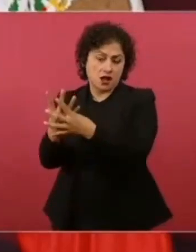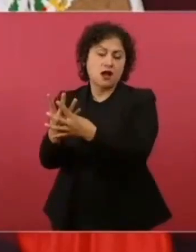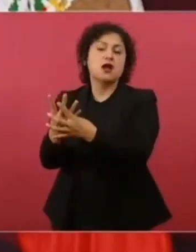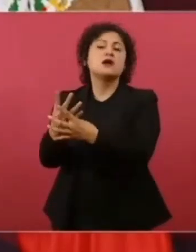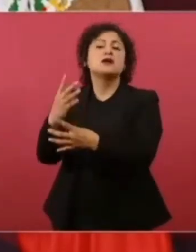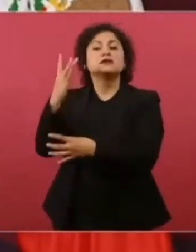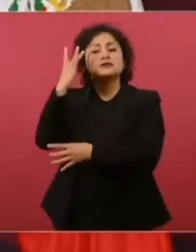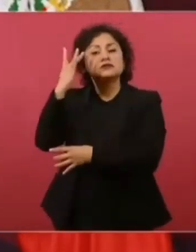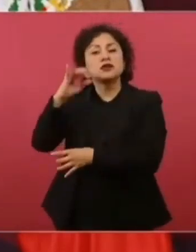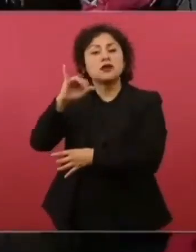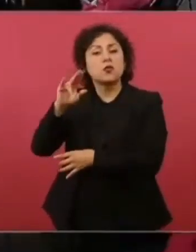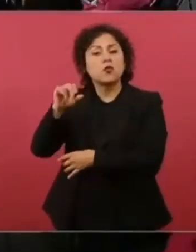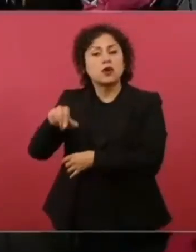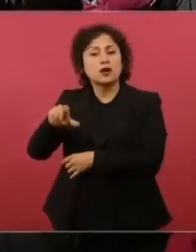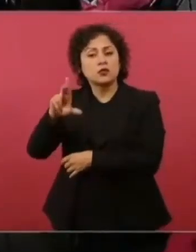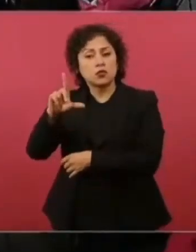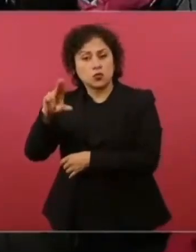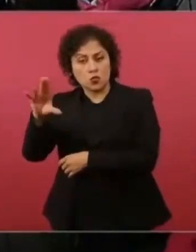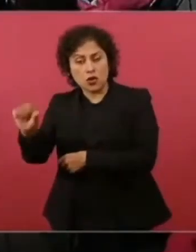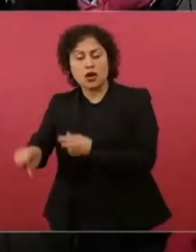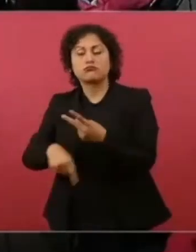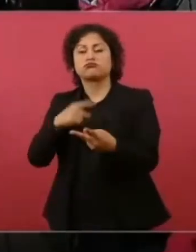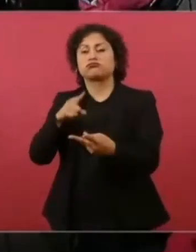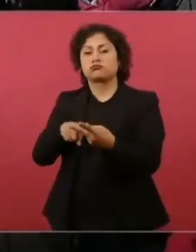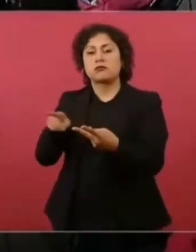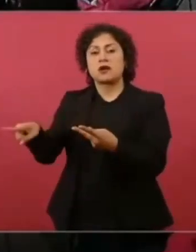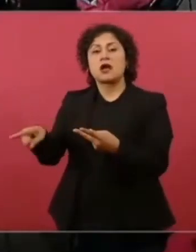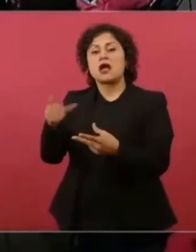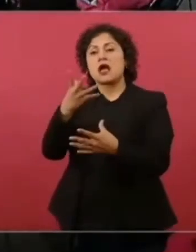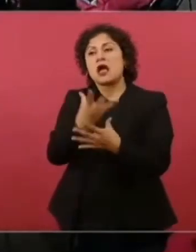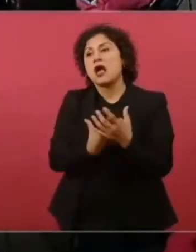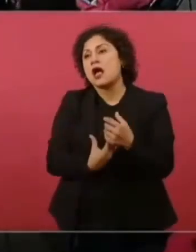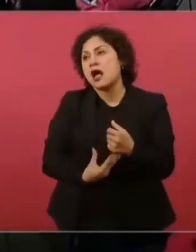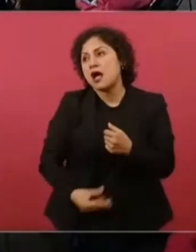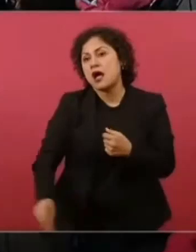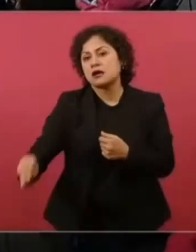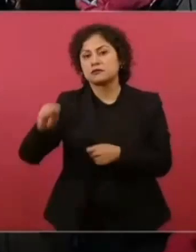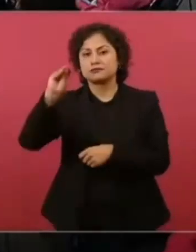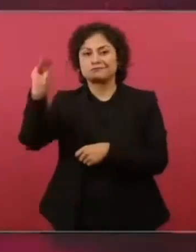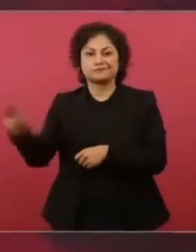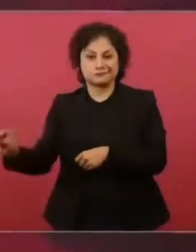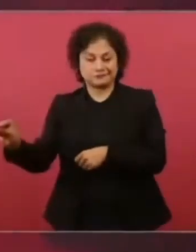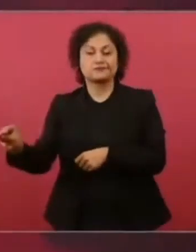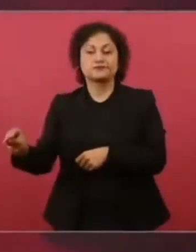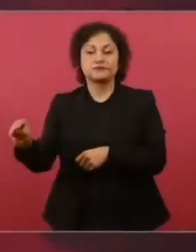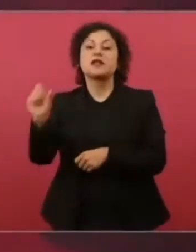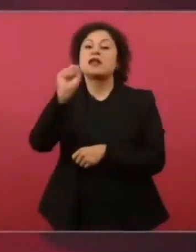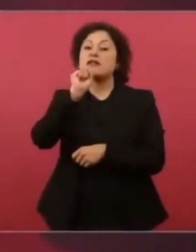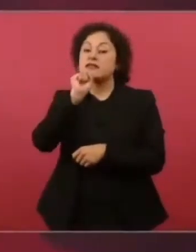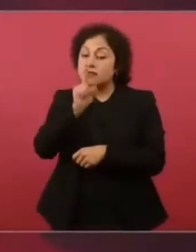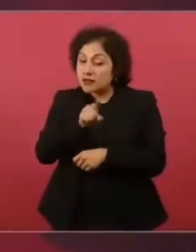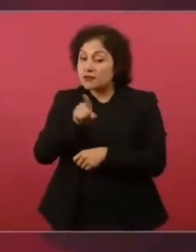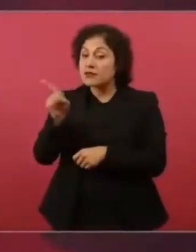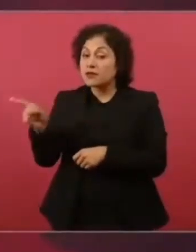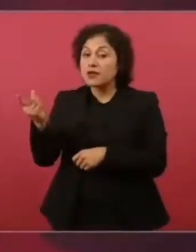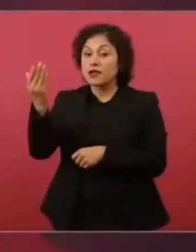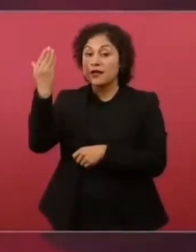estuvo en el exilio se incorporó al movimiento